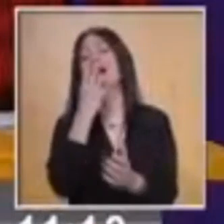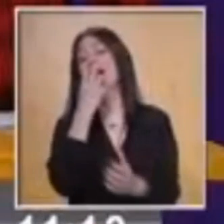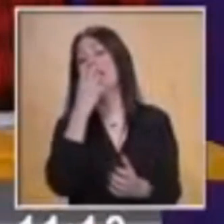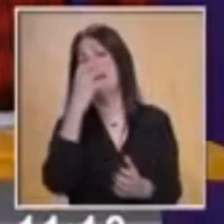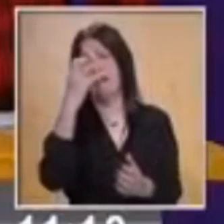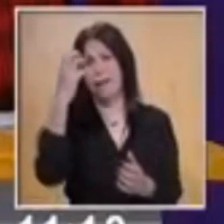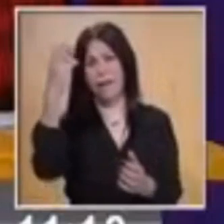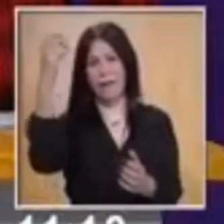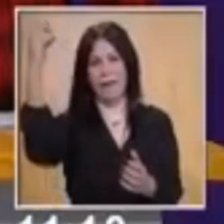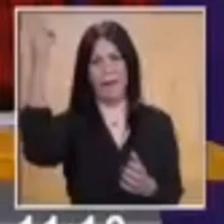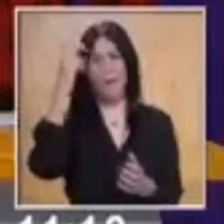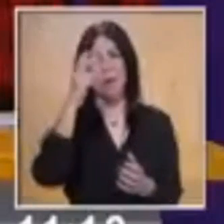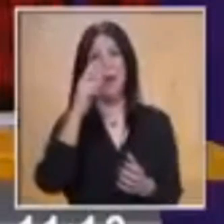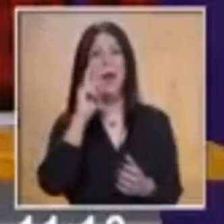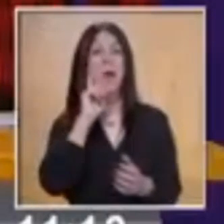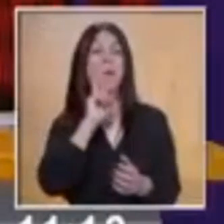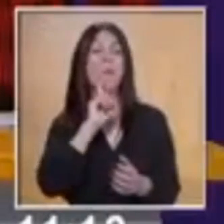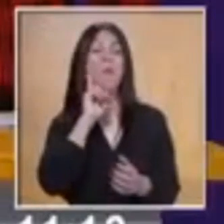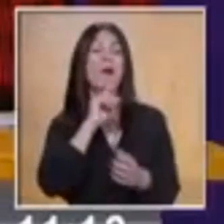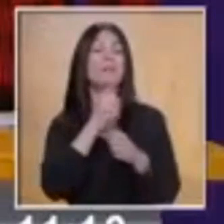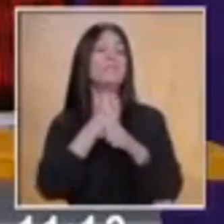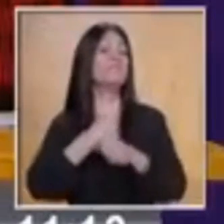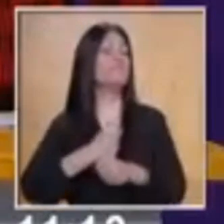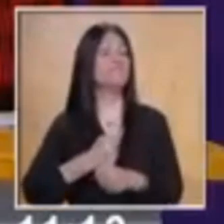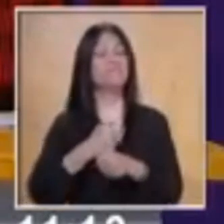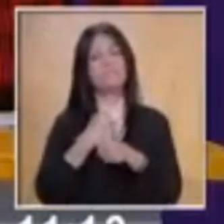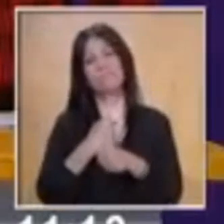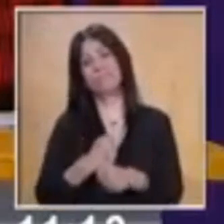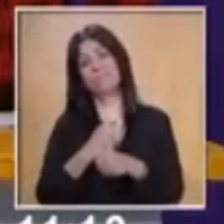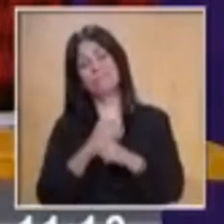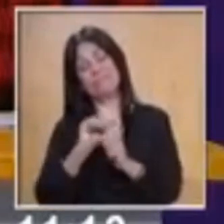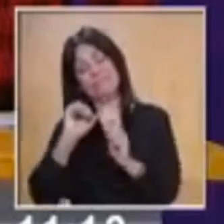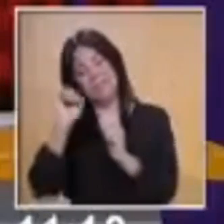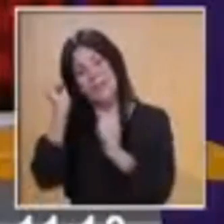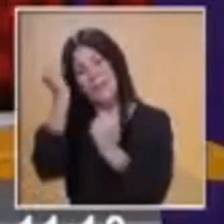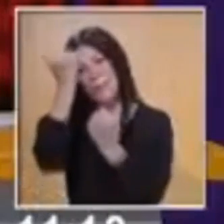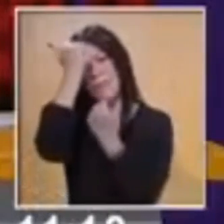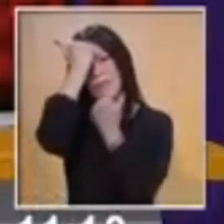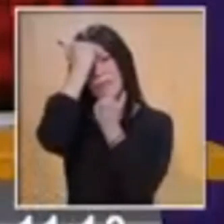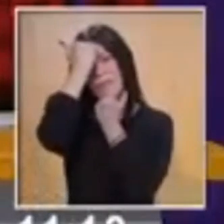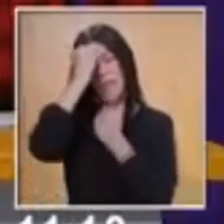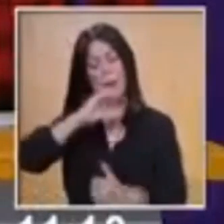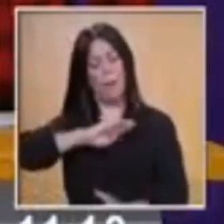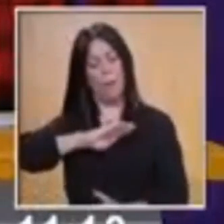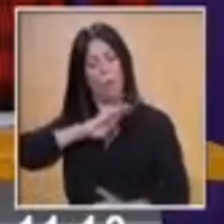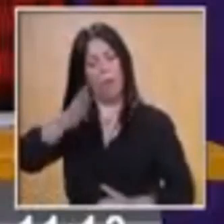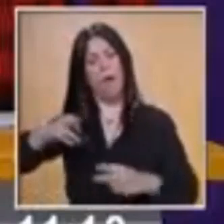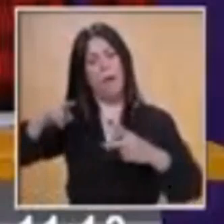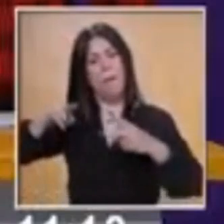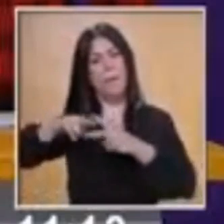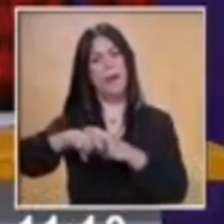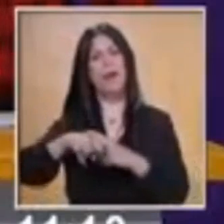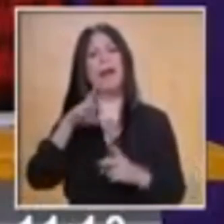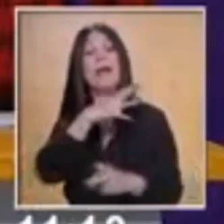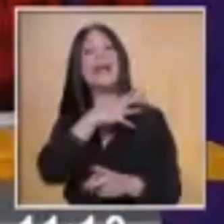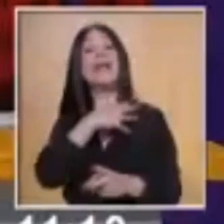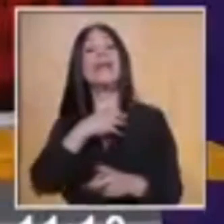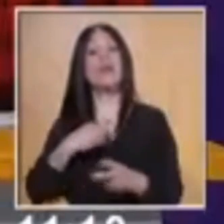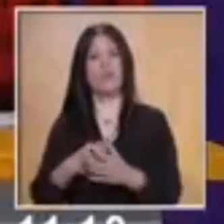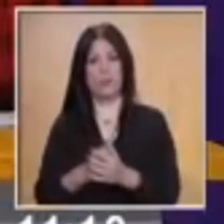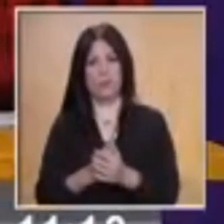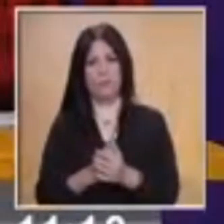persona desesperada y arrepentida de lo que había hecho. ¡Ay, mis hijos! Muy bien.